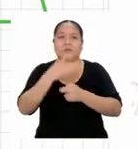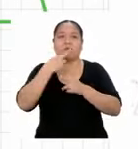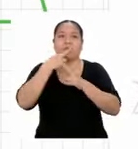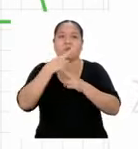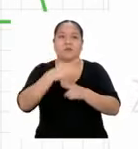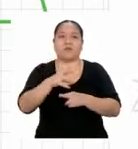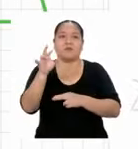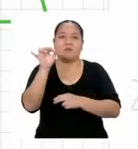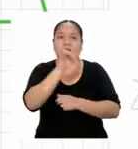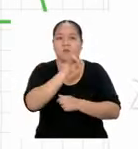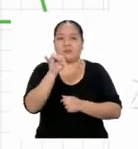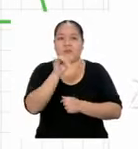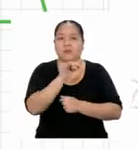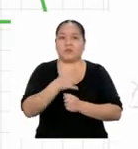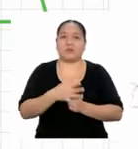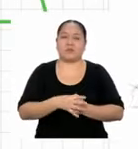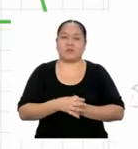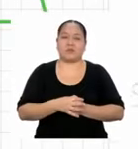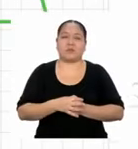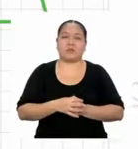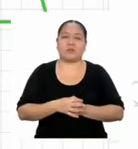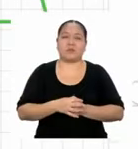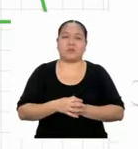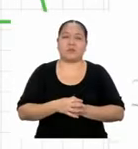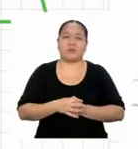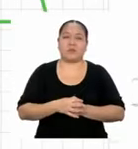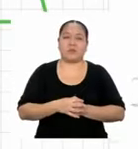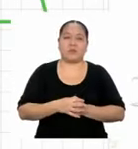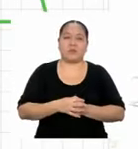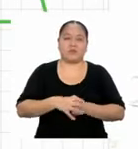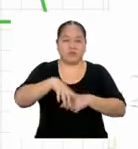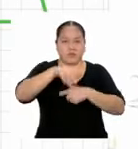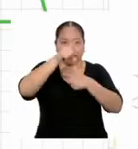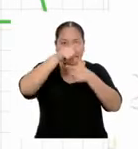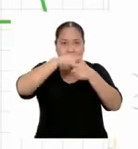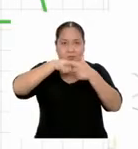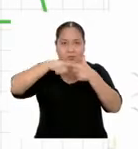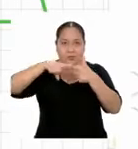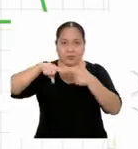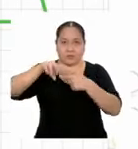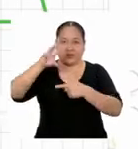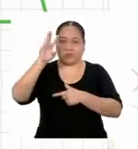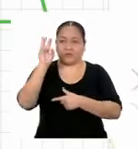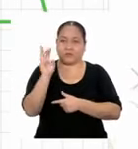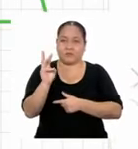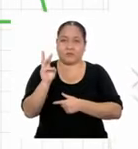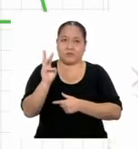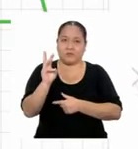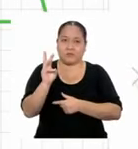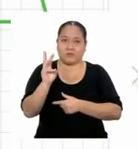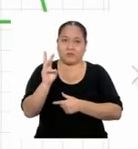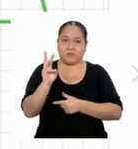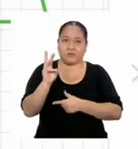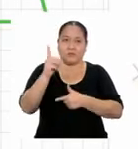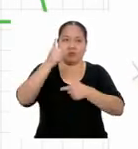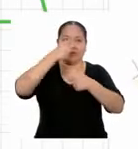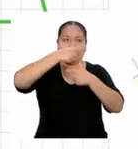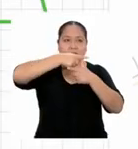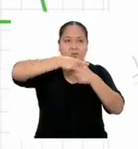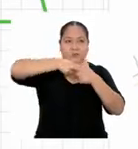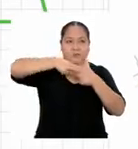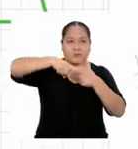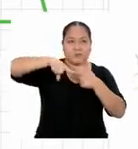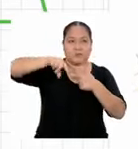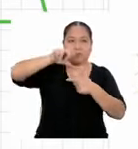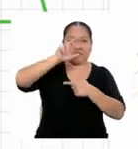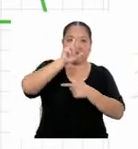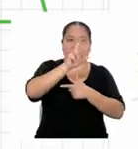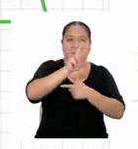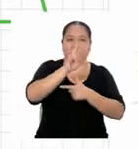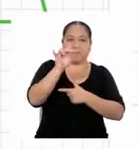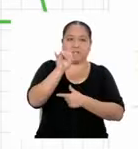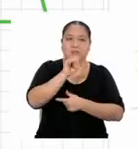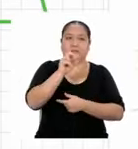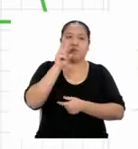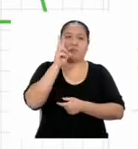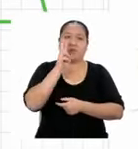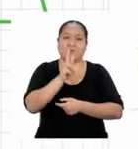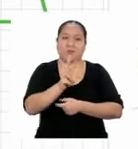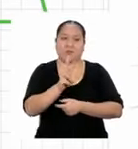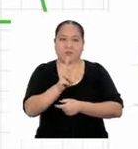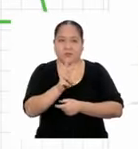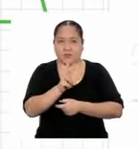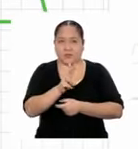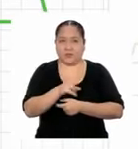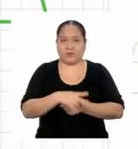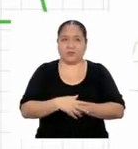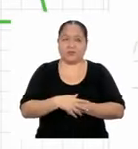siempre va a ser el mismo. Si dividimos el lado que mide 6 con su lado correspondiente, que es 3, tendremos como